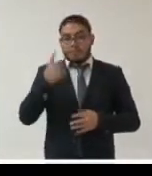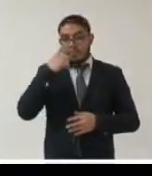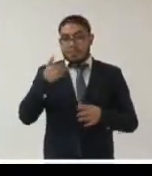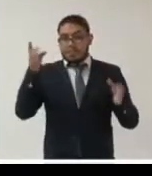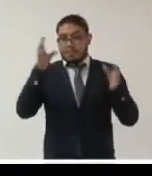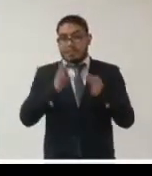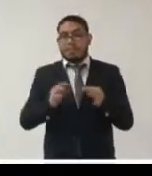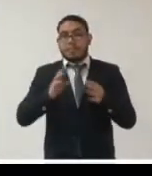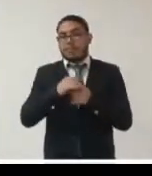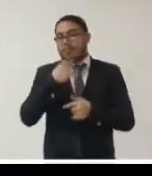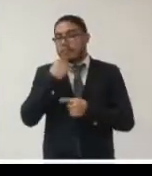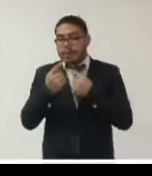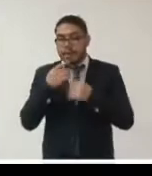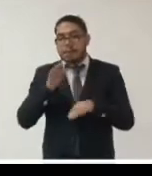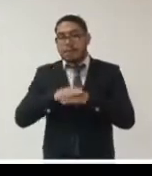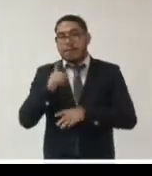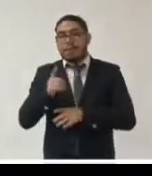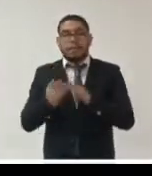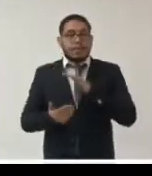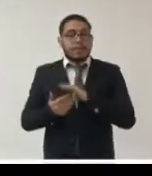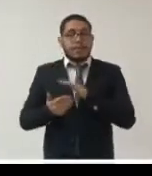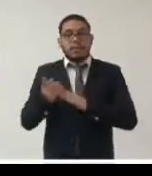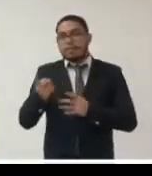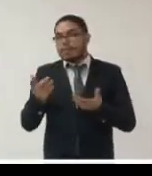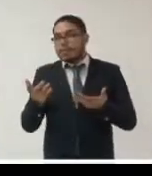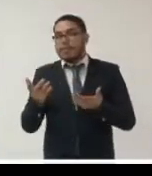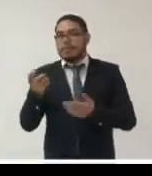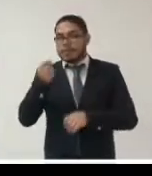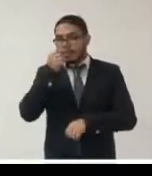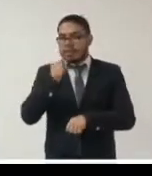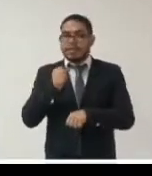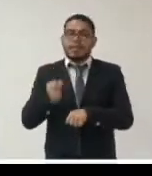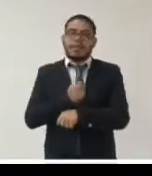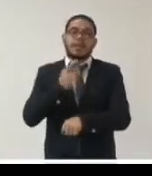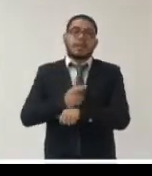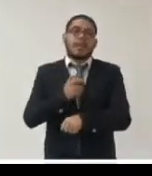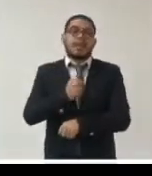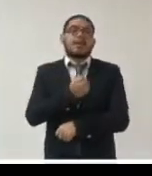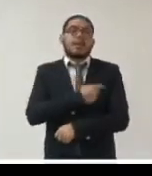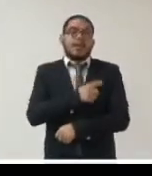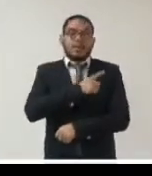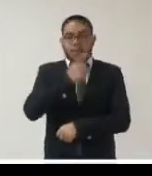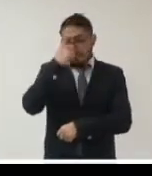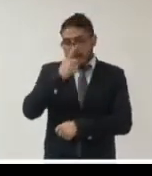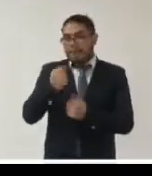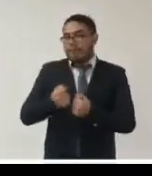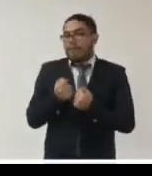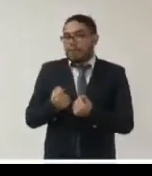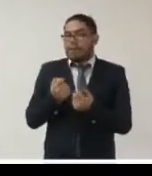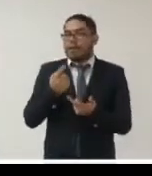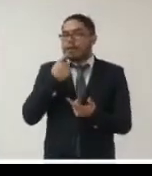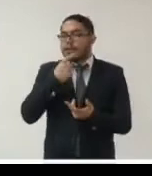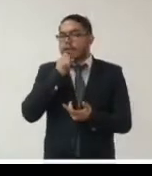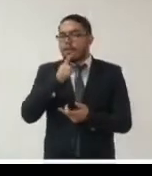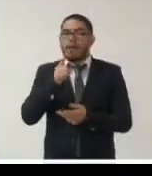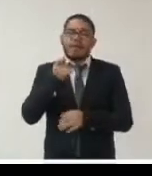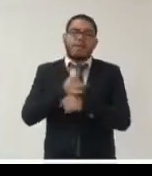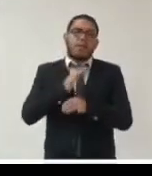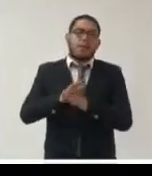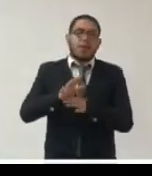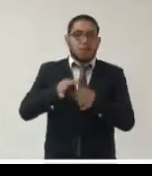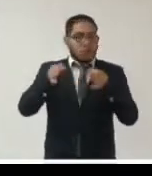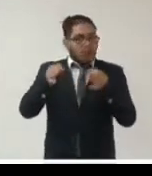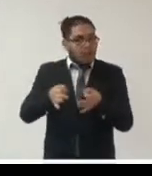trabajo debo decir que esta se llevó a cabo con la secretaría de salud con la finalidad de fortalecer la difusión de información oficial